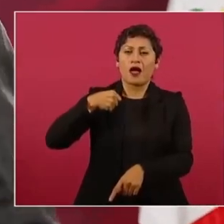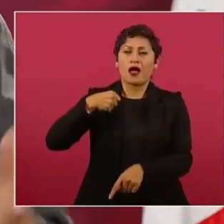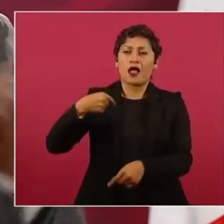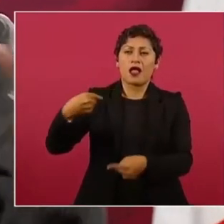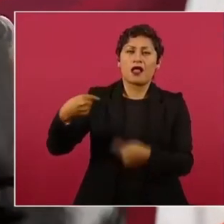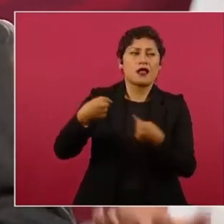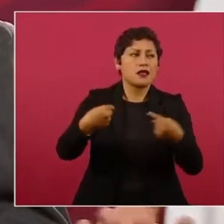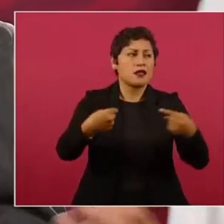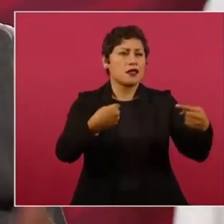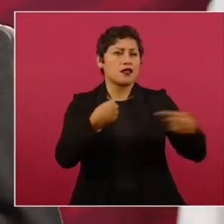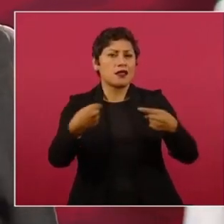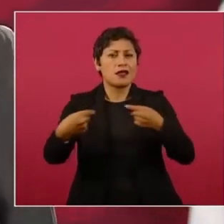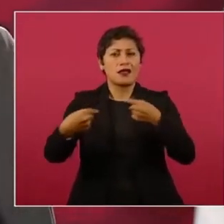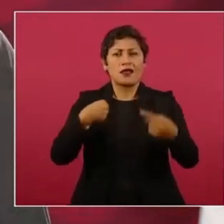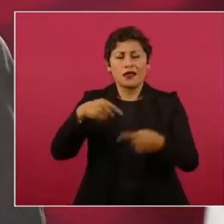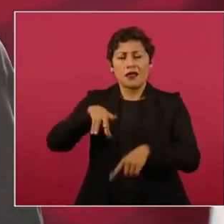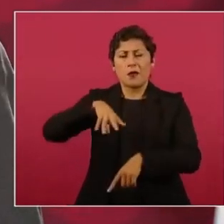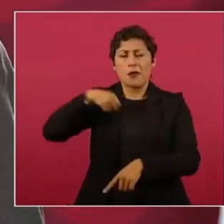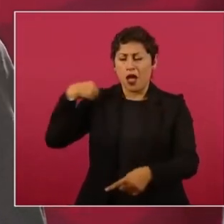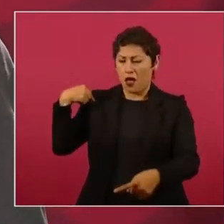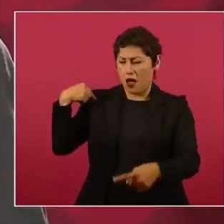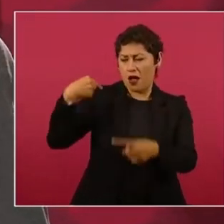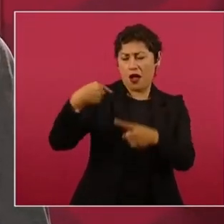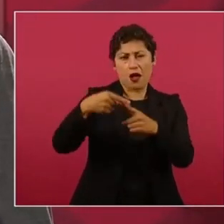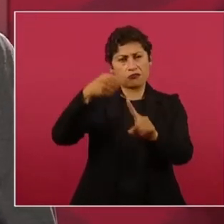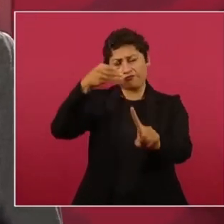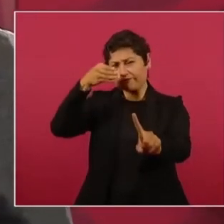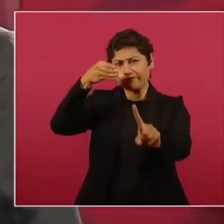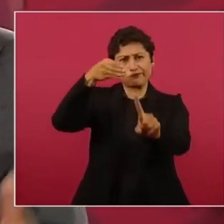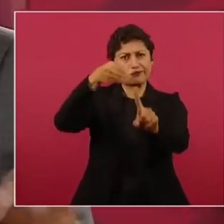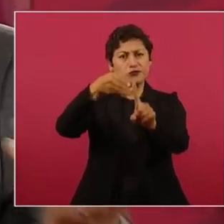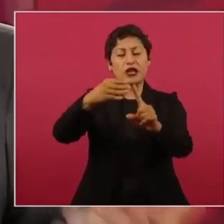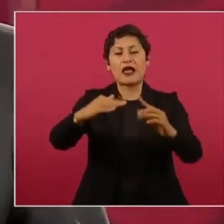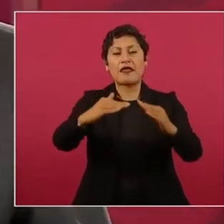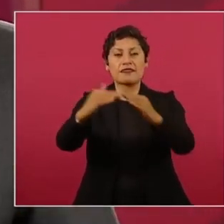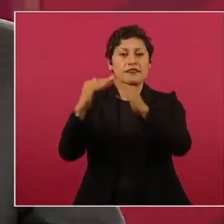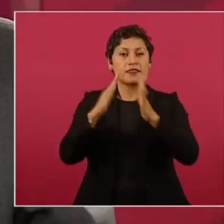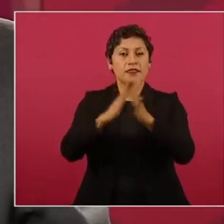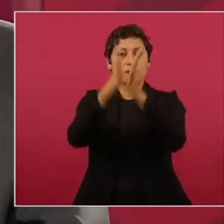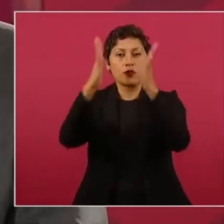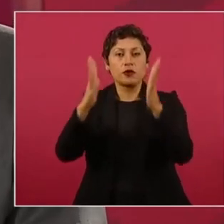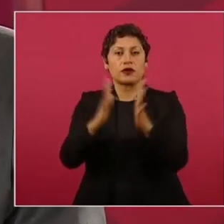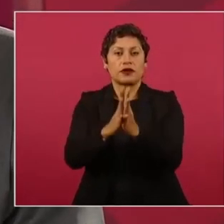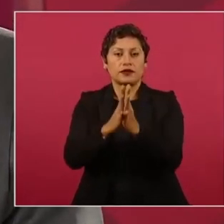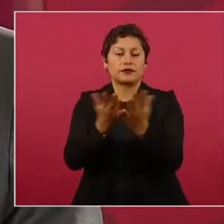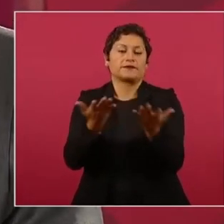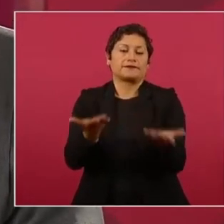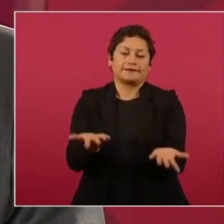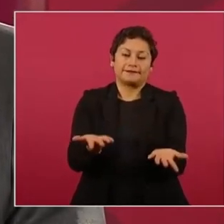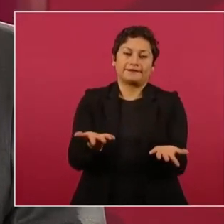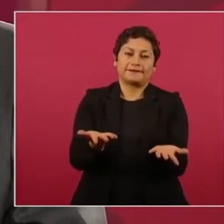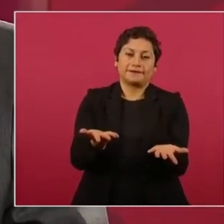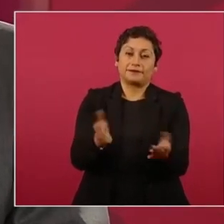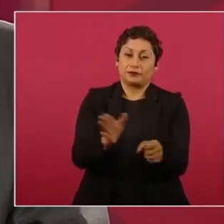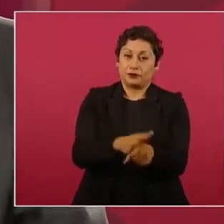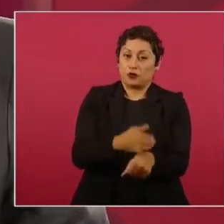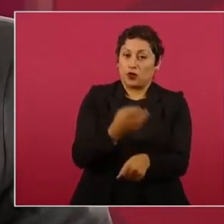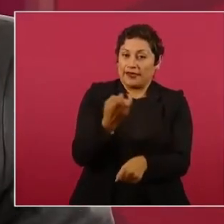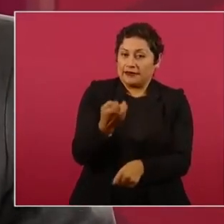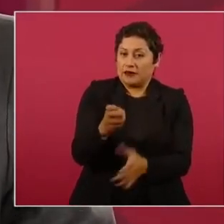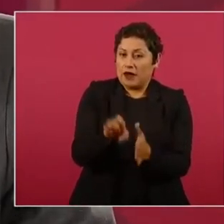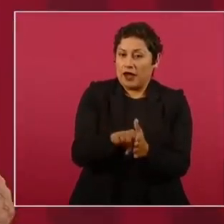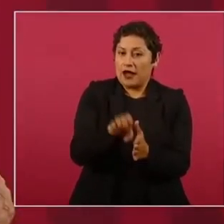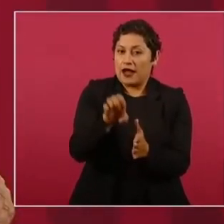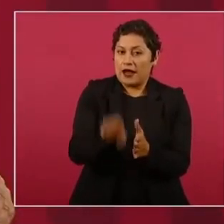una lucha por la democracia, como es el caso del partido al que yo pertenezco, aunque